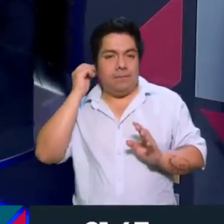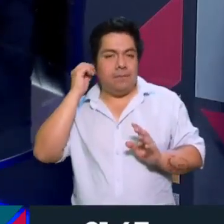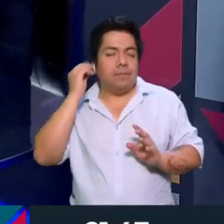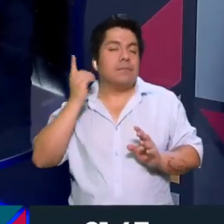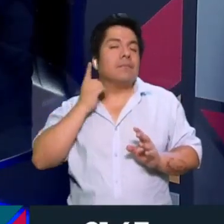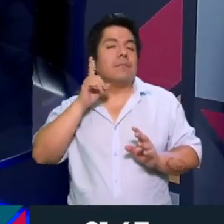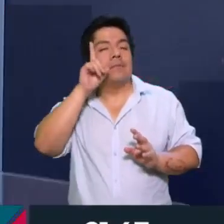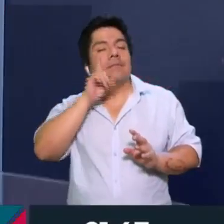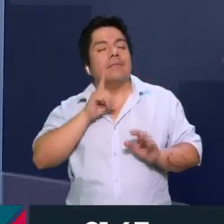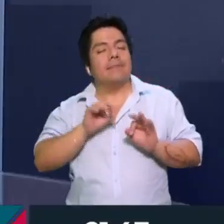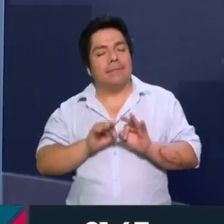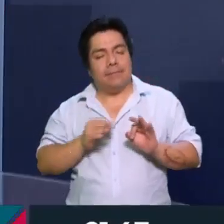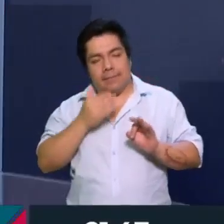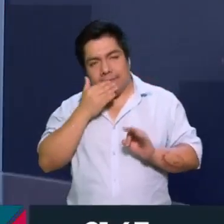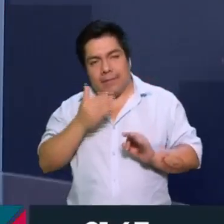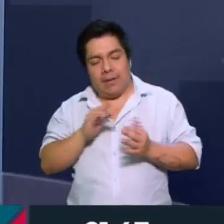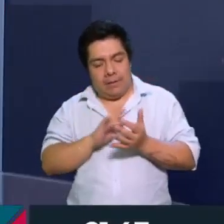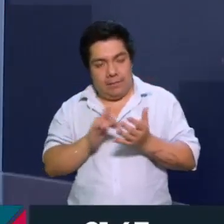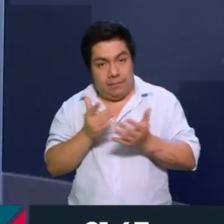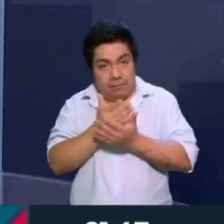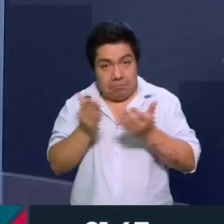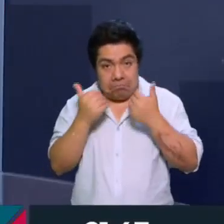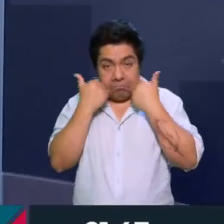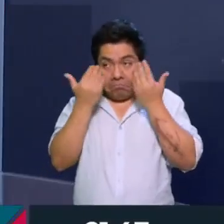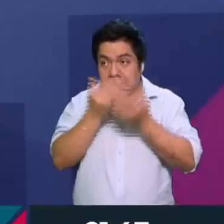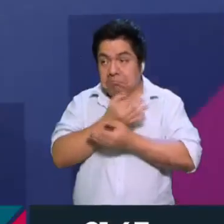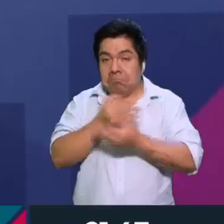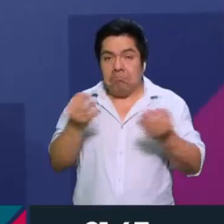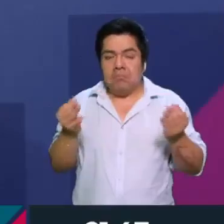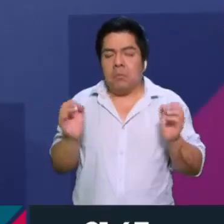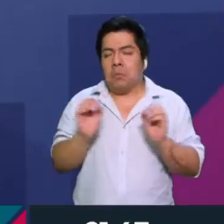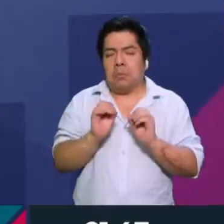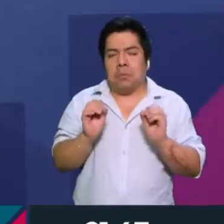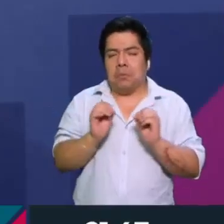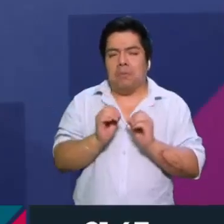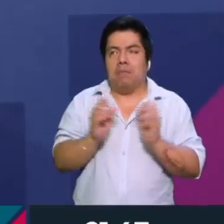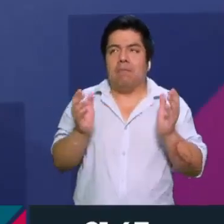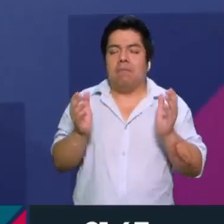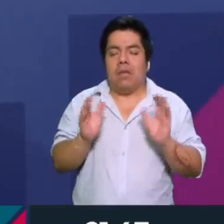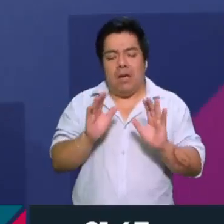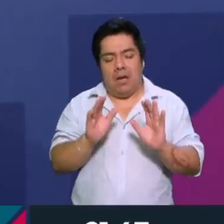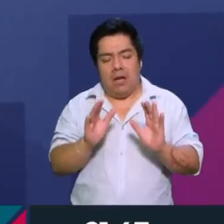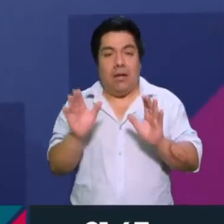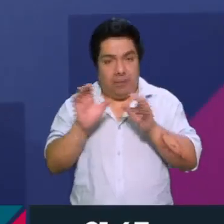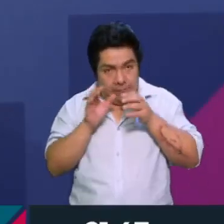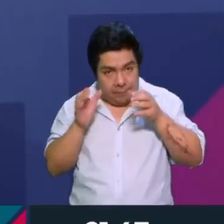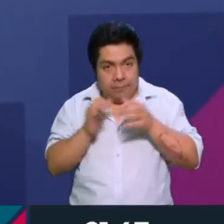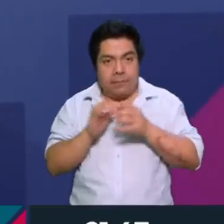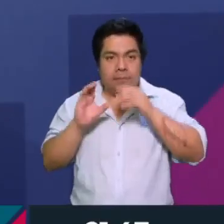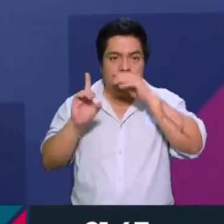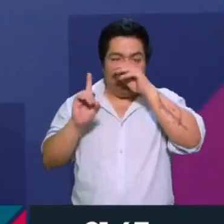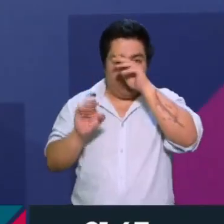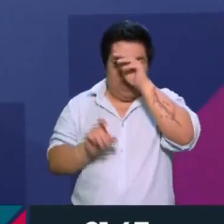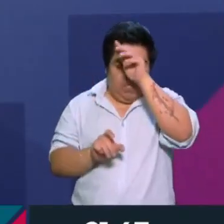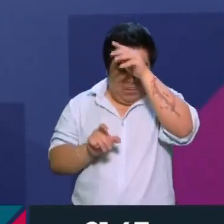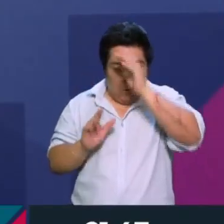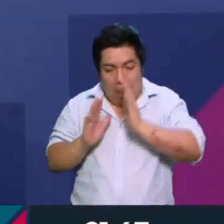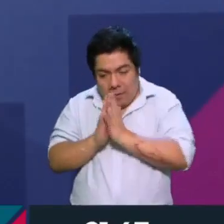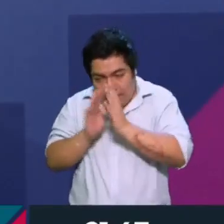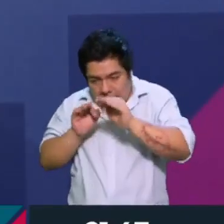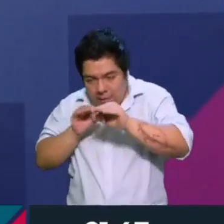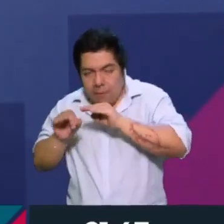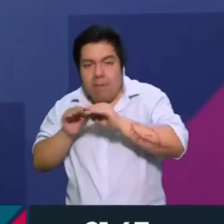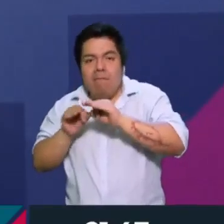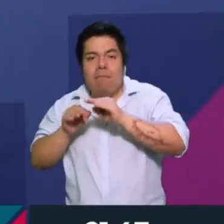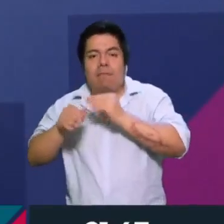agradezco mucho por acompañarnos. ¿Algo que quiera agregar para la audiencia de la capital? Bueno, decir que en el Congreso de la Ciudad de México estamos trabajando para que